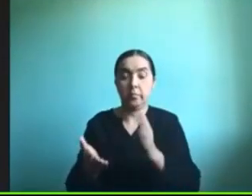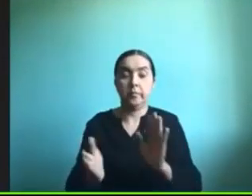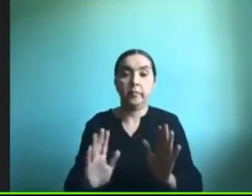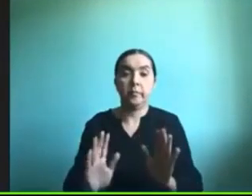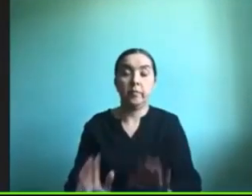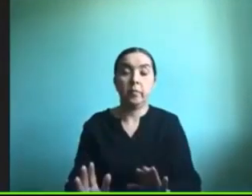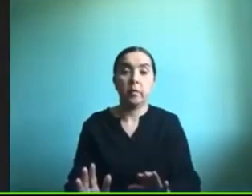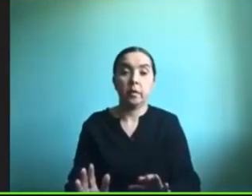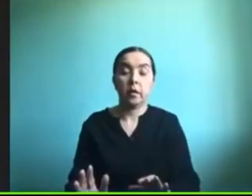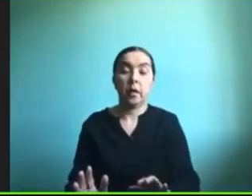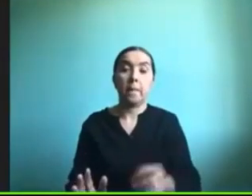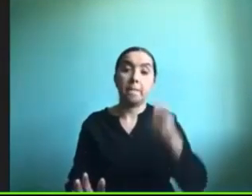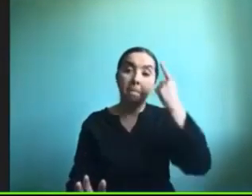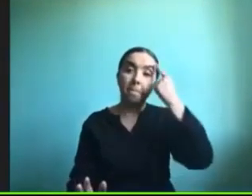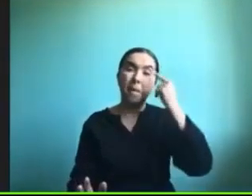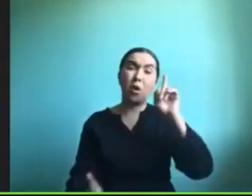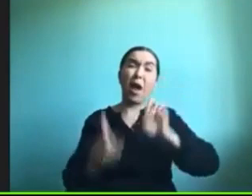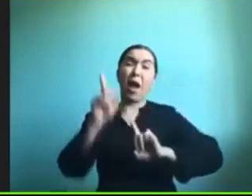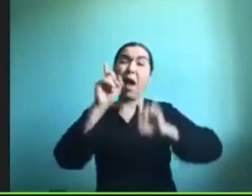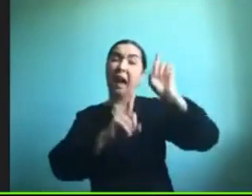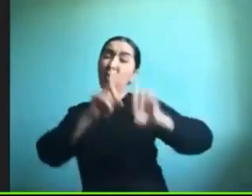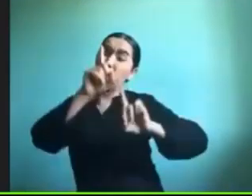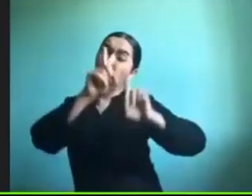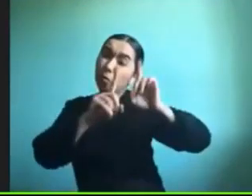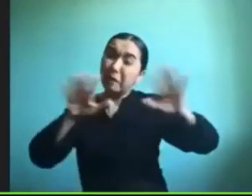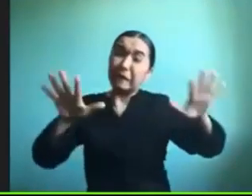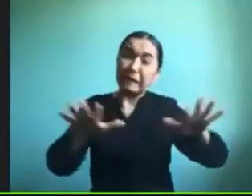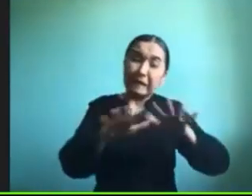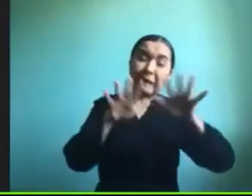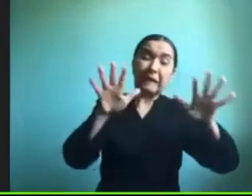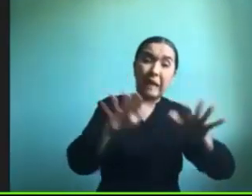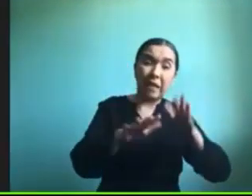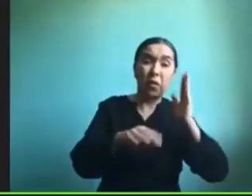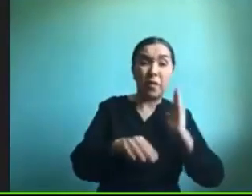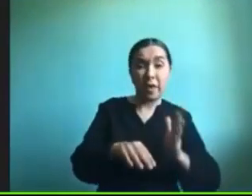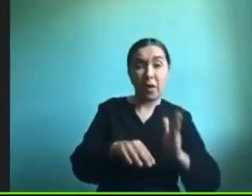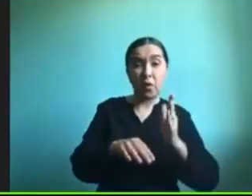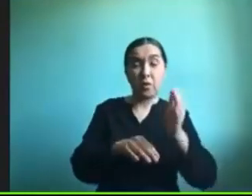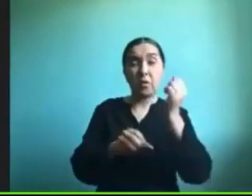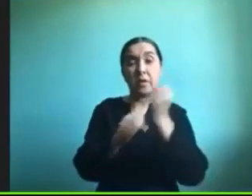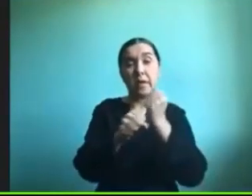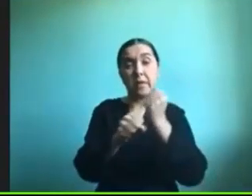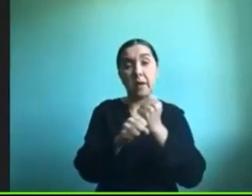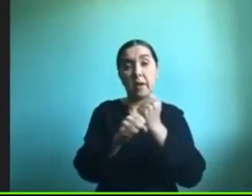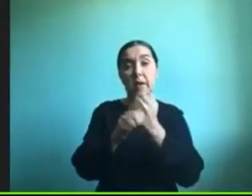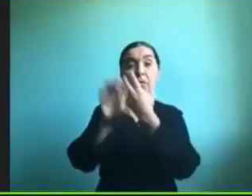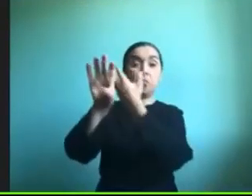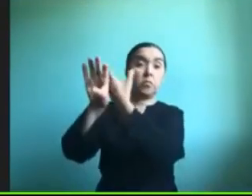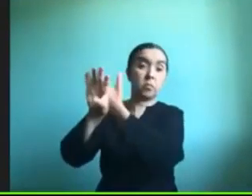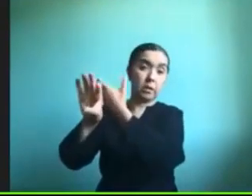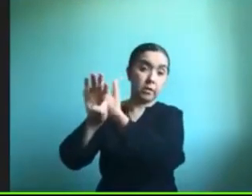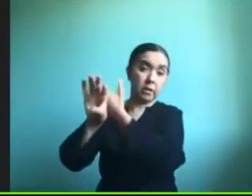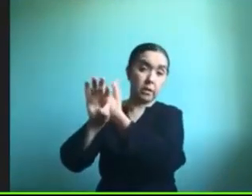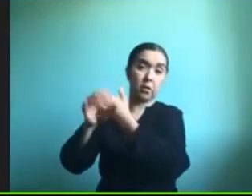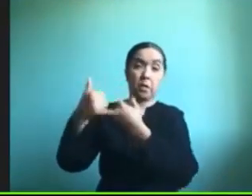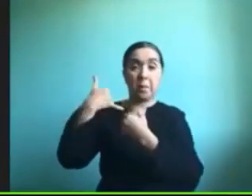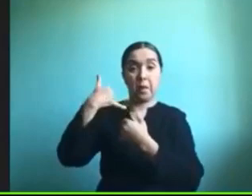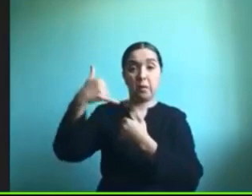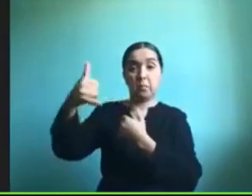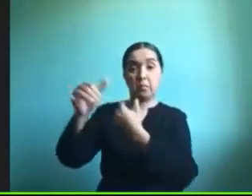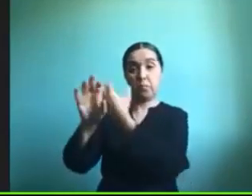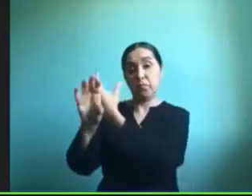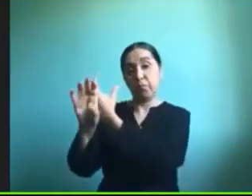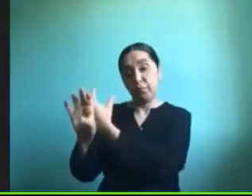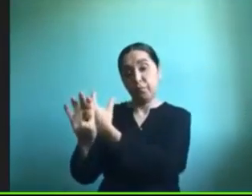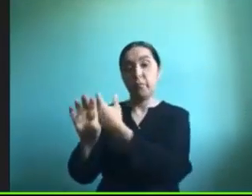tratado de continuar trabajando ya sea por videollamada o por cosas de ese